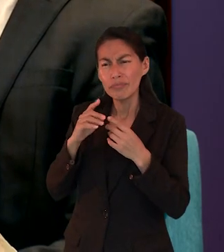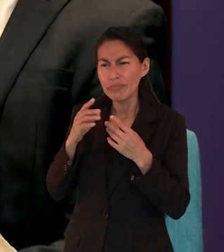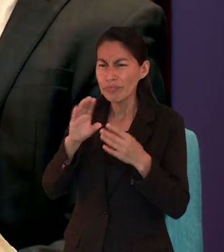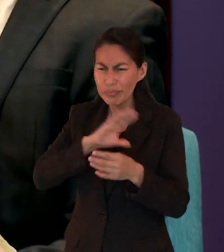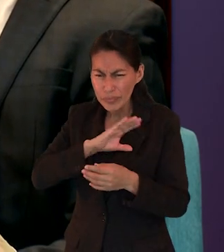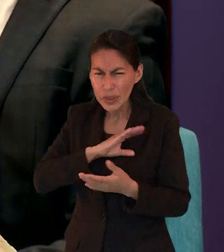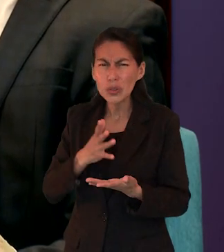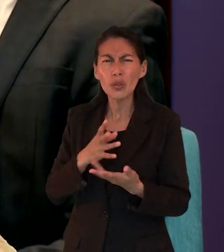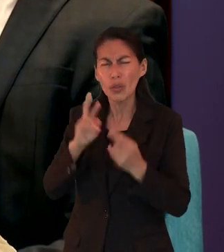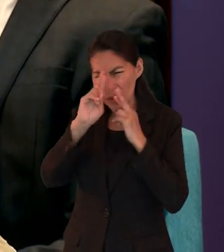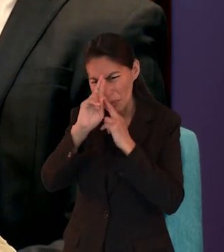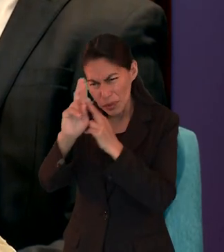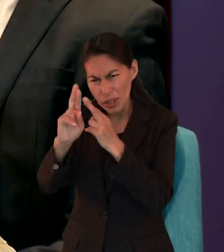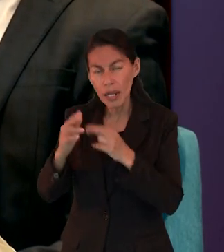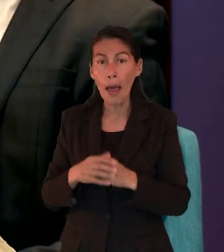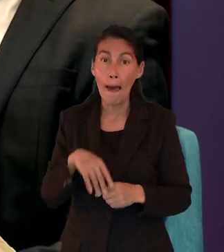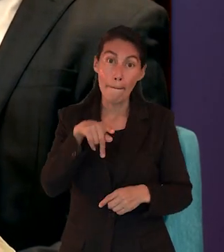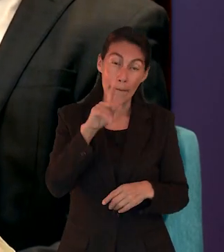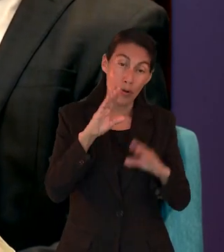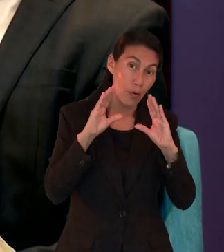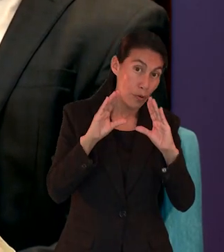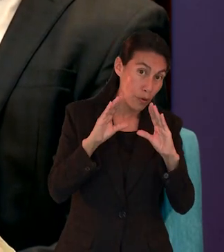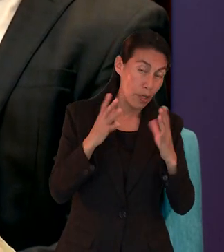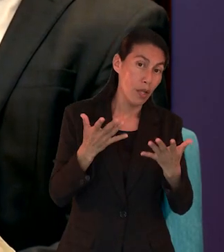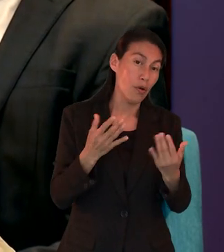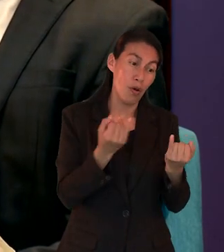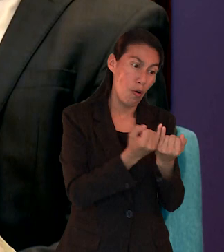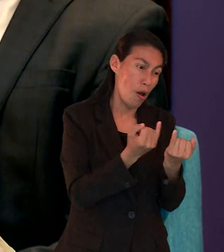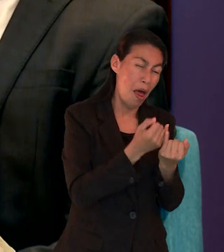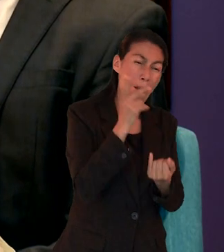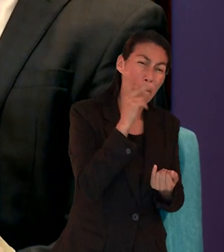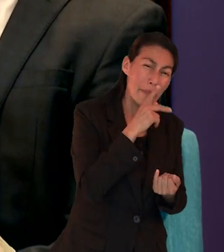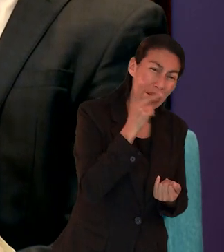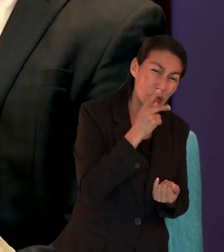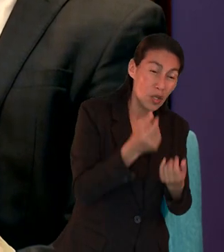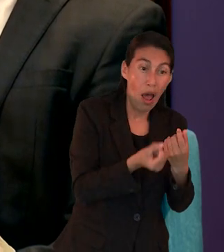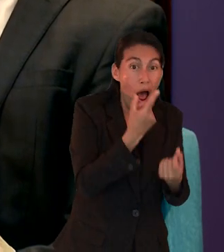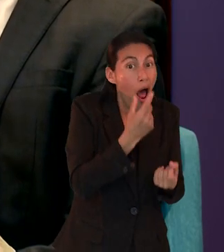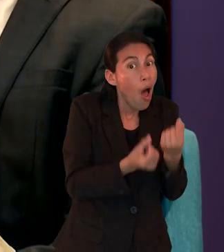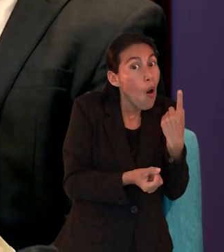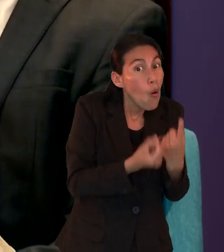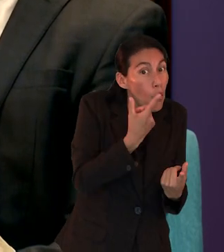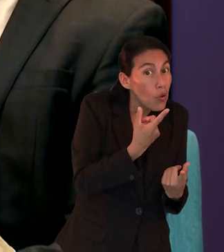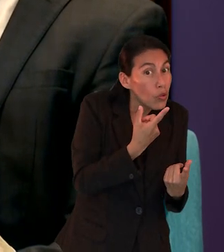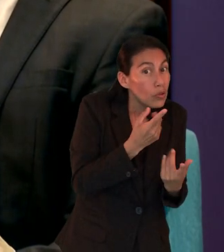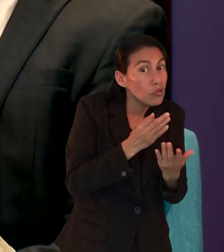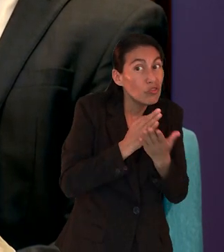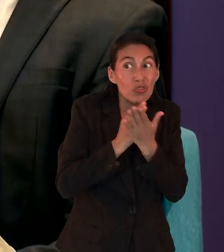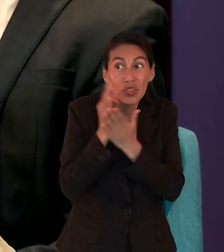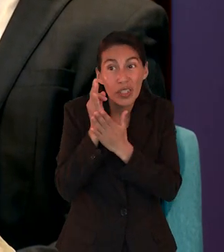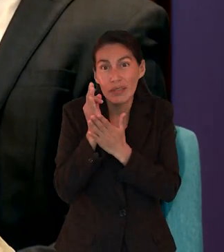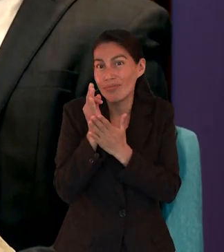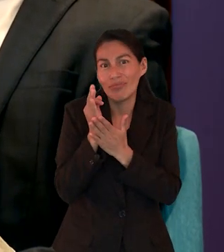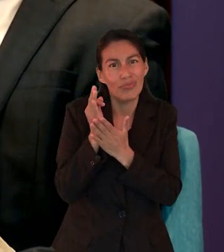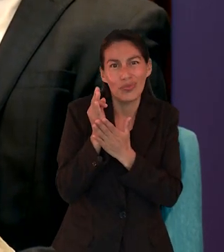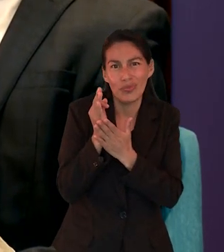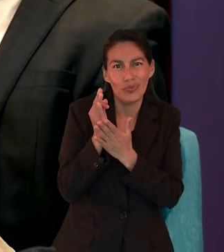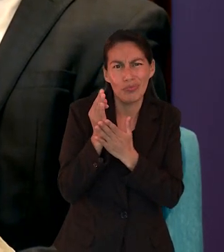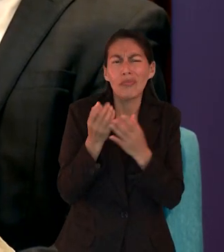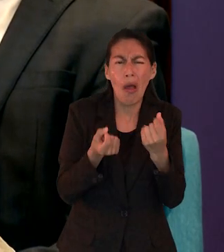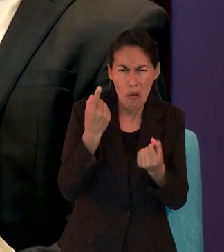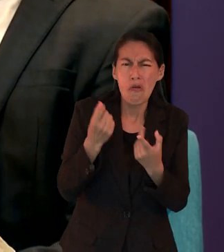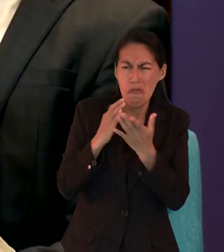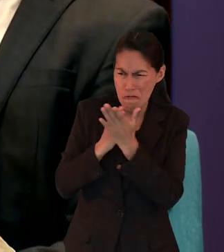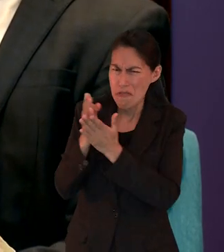de los pastores, pero de otro lado, él dice que no se llevan a doctrinas falsas, porque así como están los